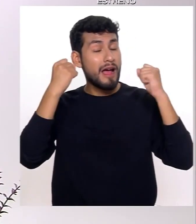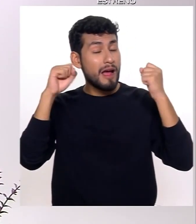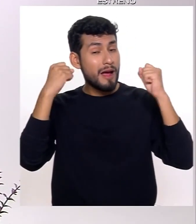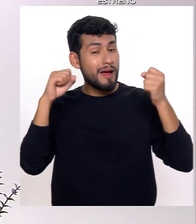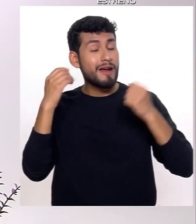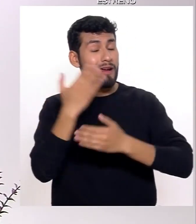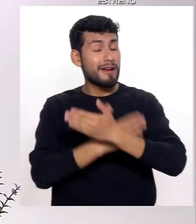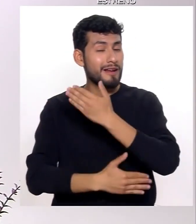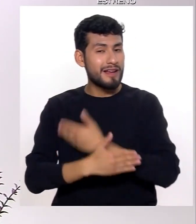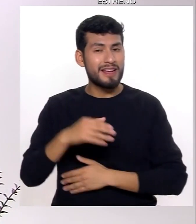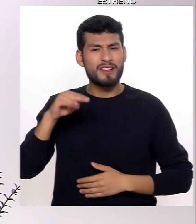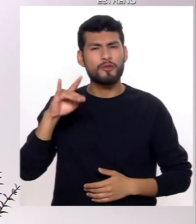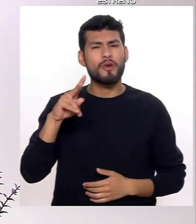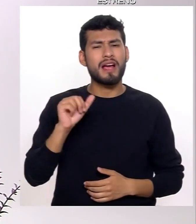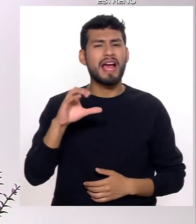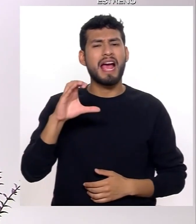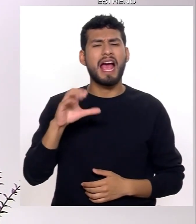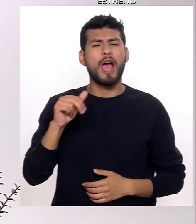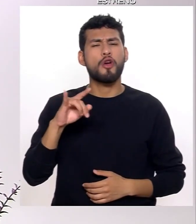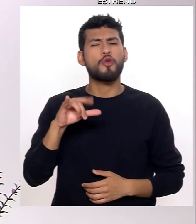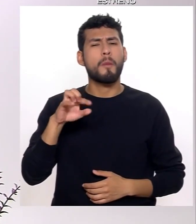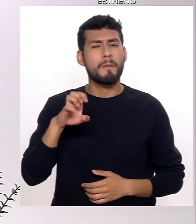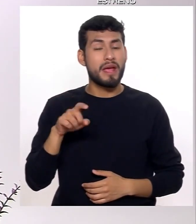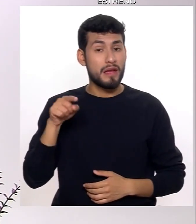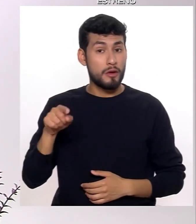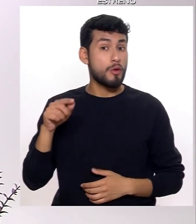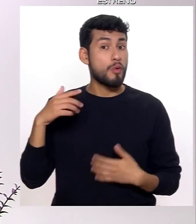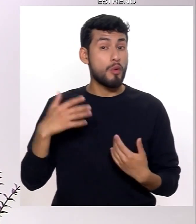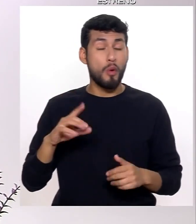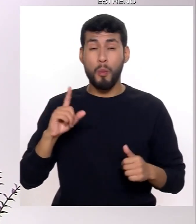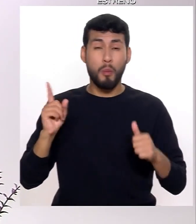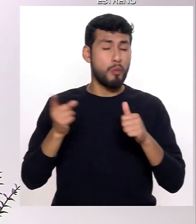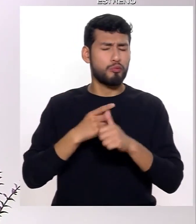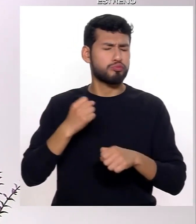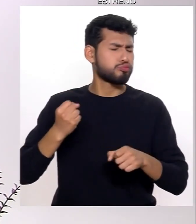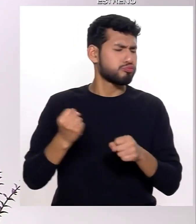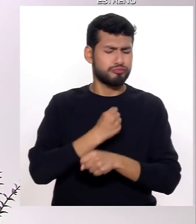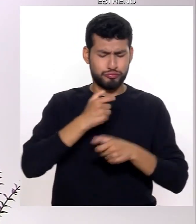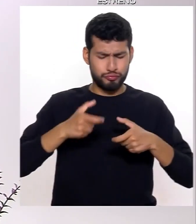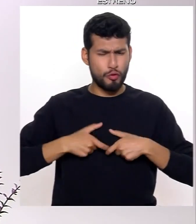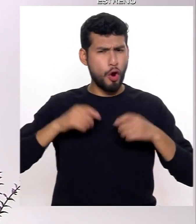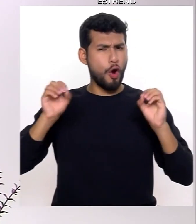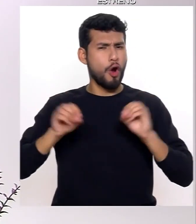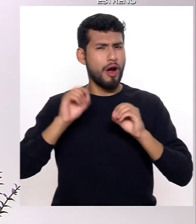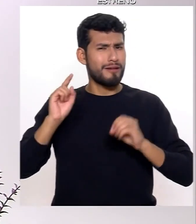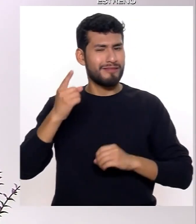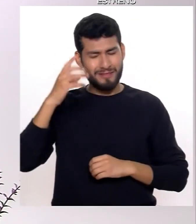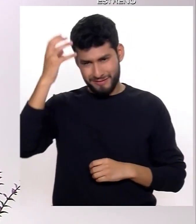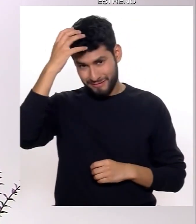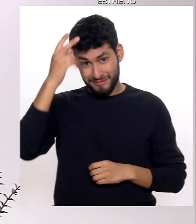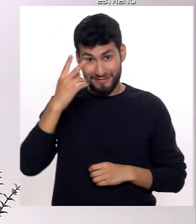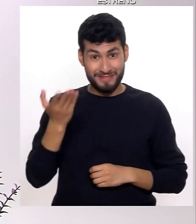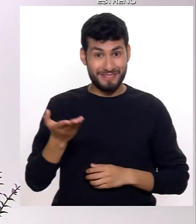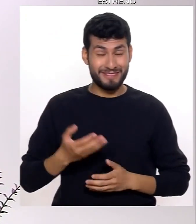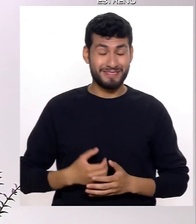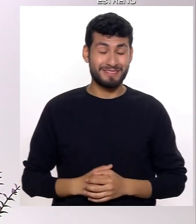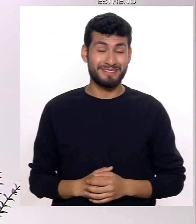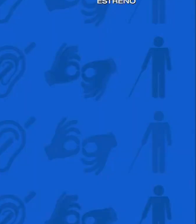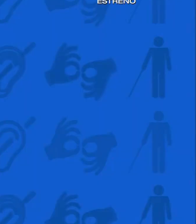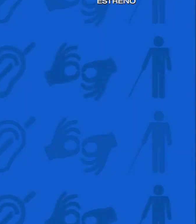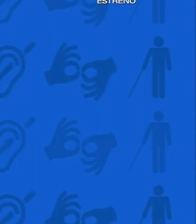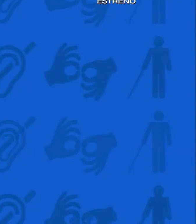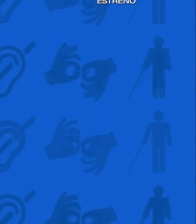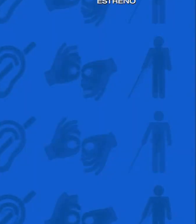paradeportista Niurka Cayupe. Ella se ha convertido en la reciente campeona mundial de bocha. Vamos con esta nota.